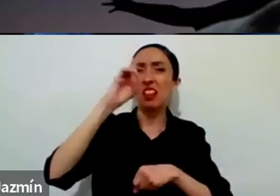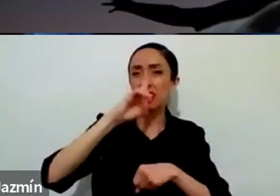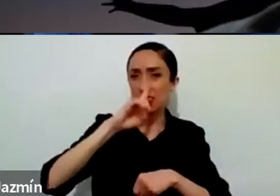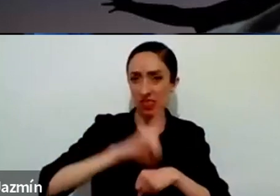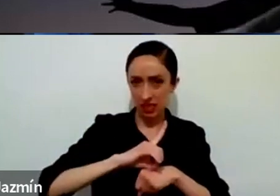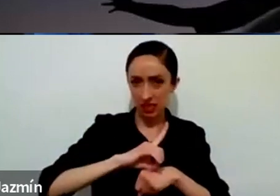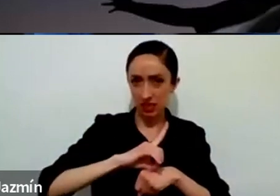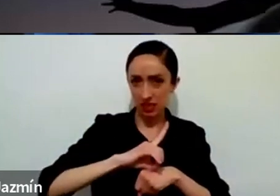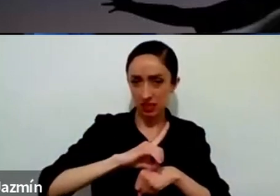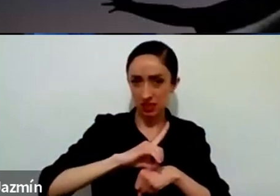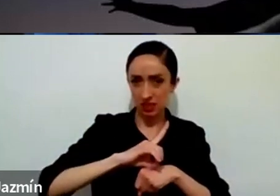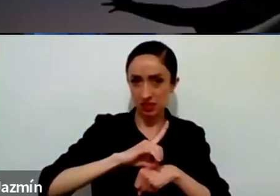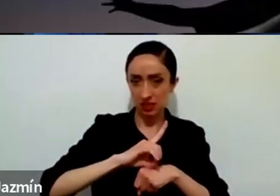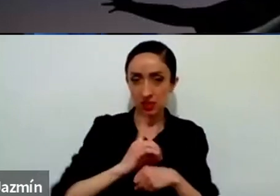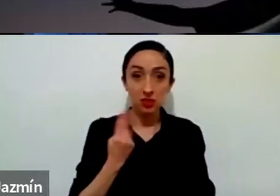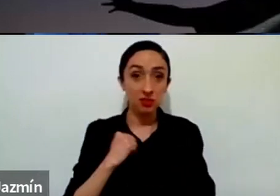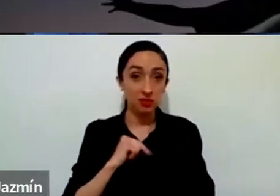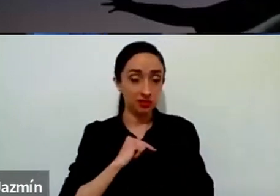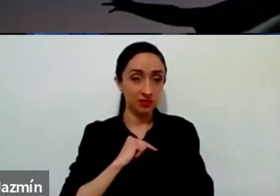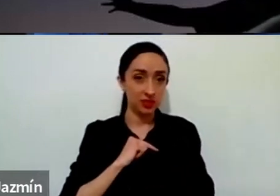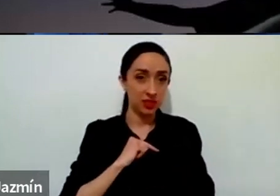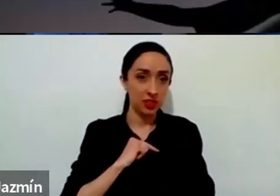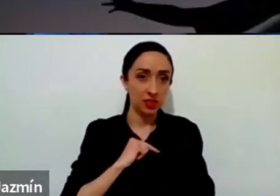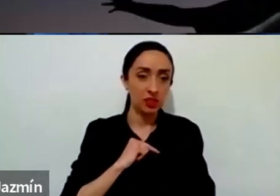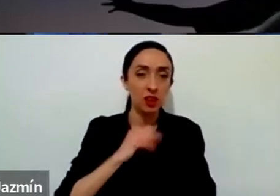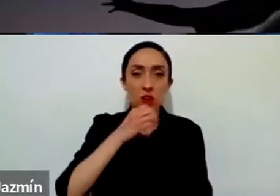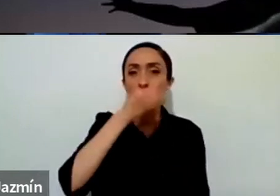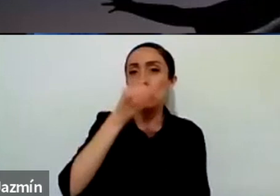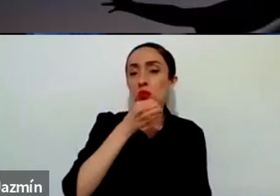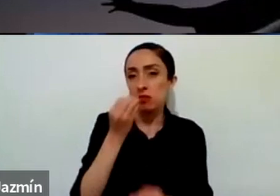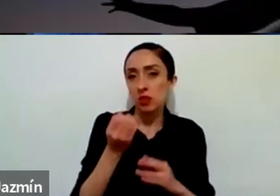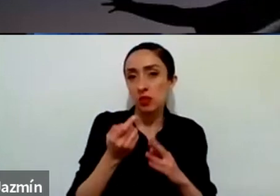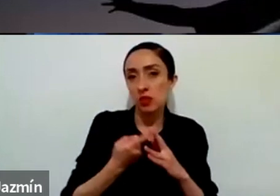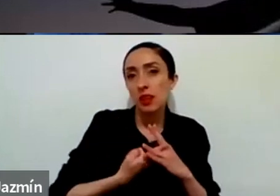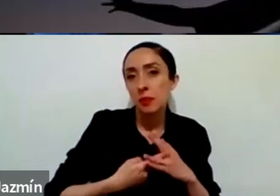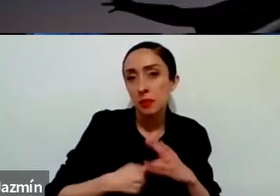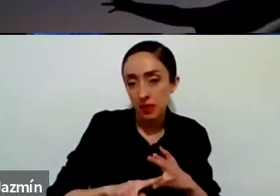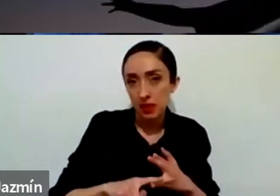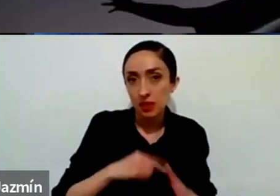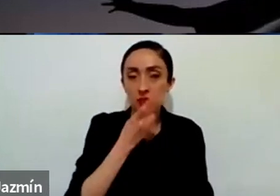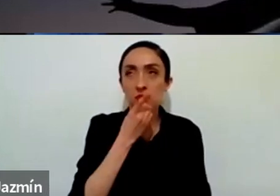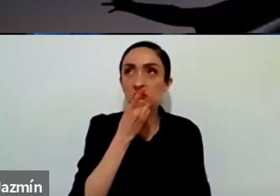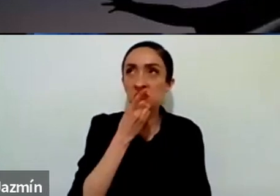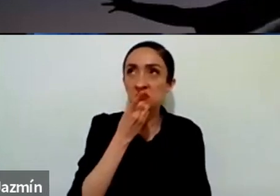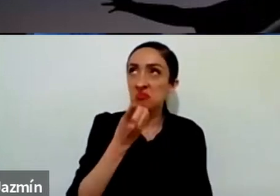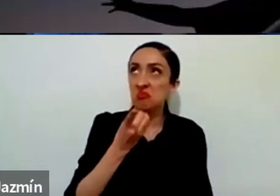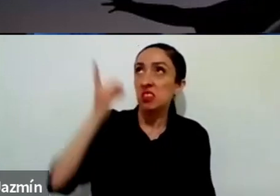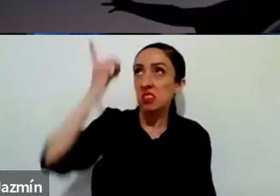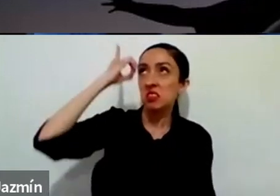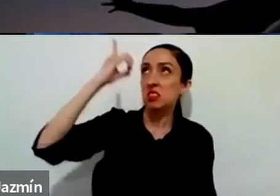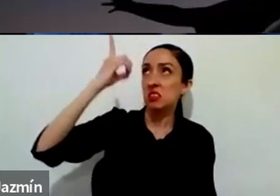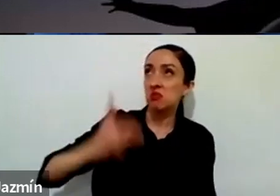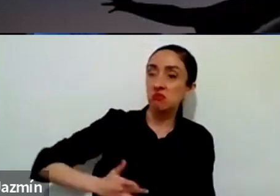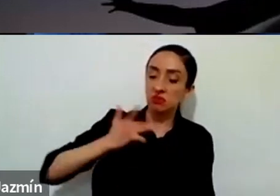mostrarnos, entrar en este espacio de oración con agradecimiento. La idea